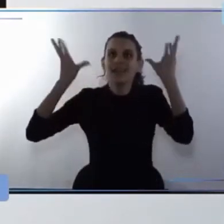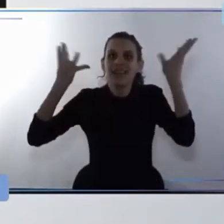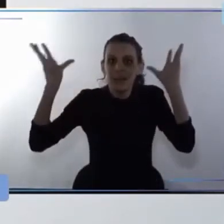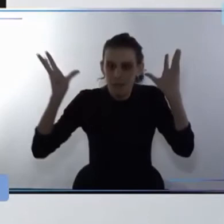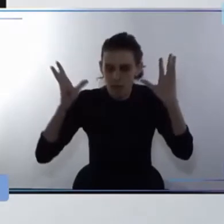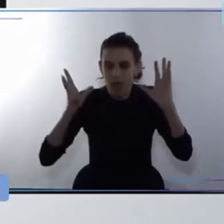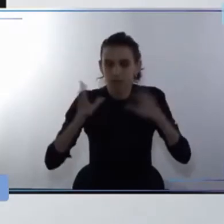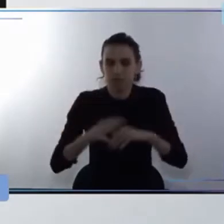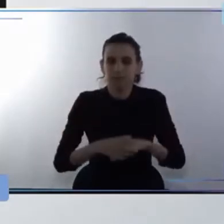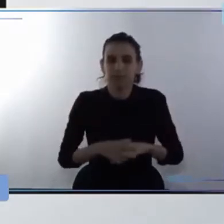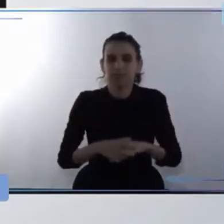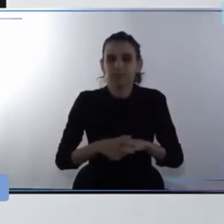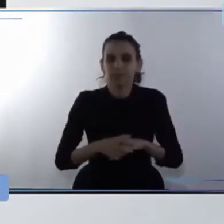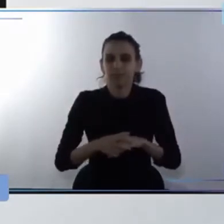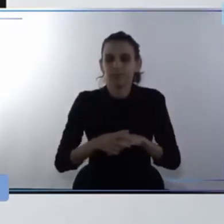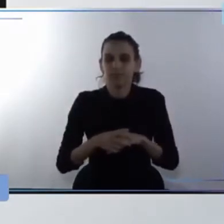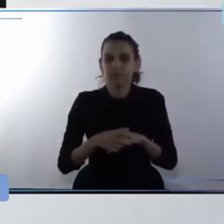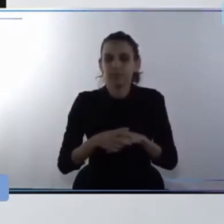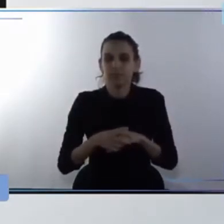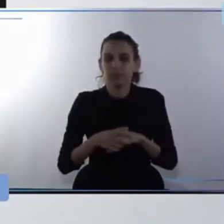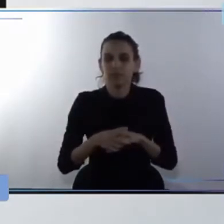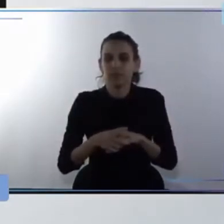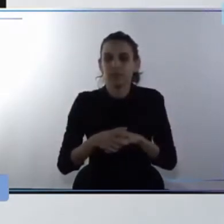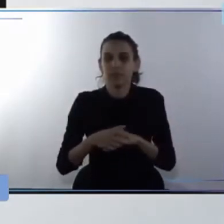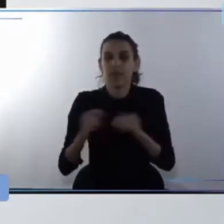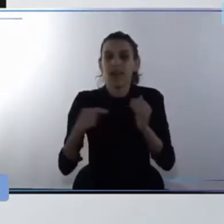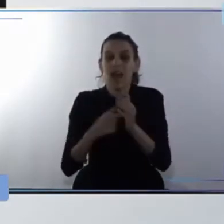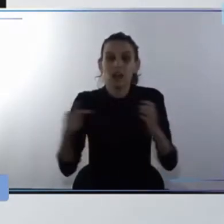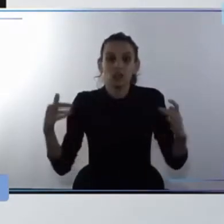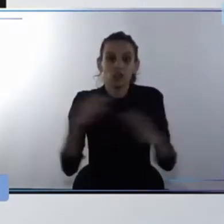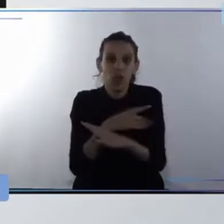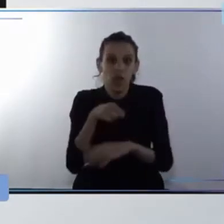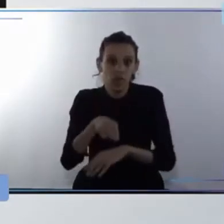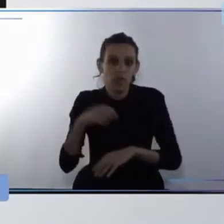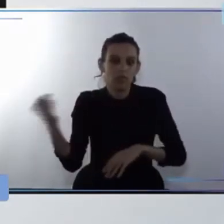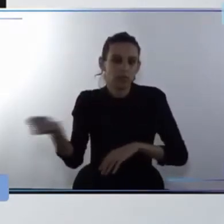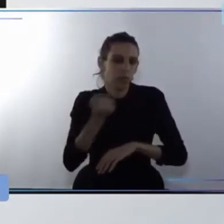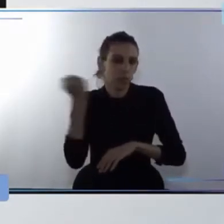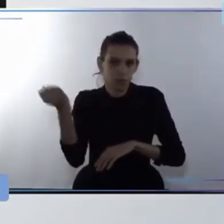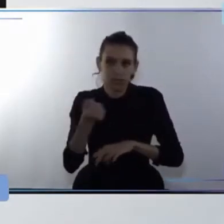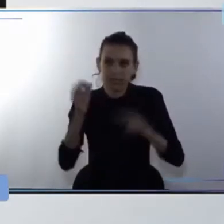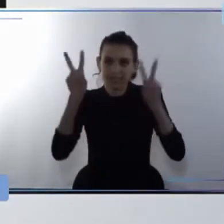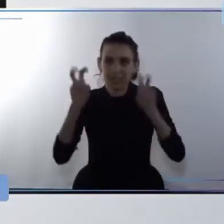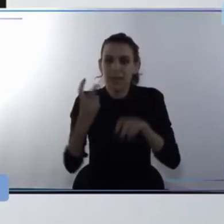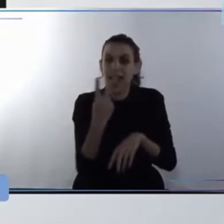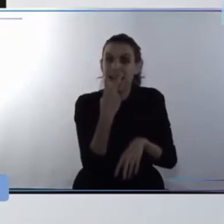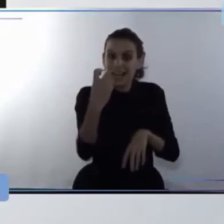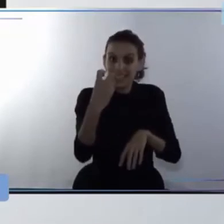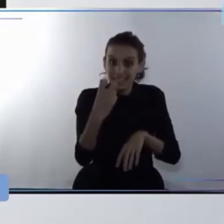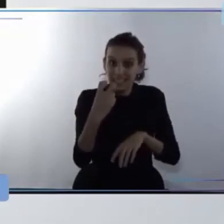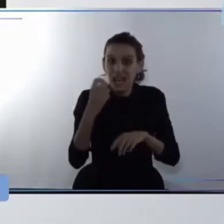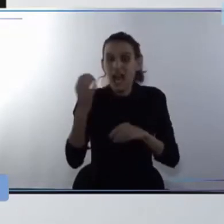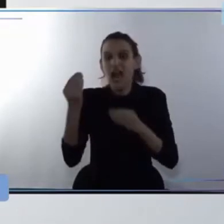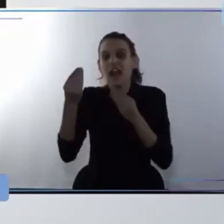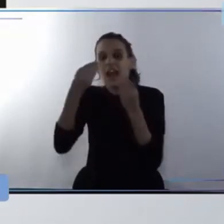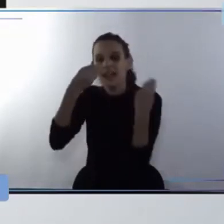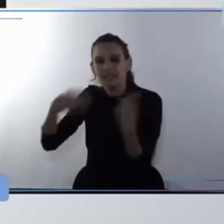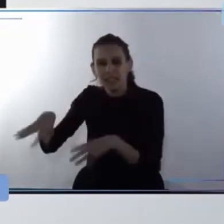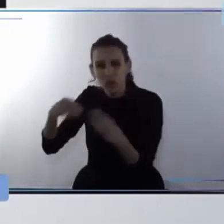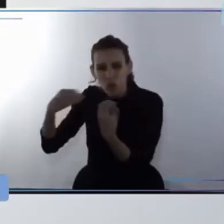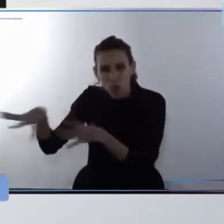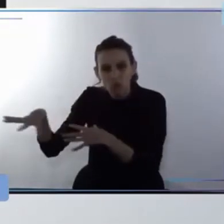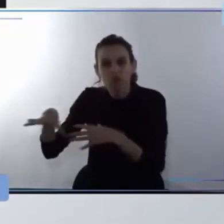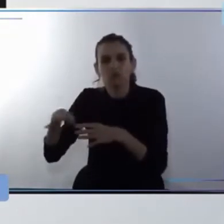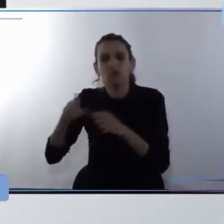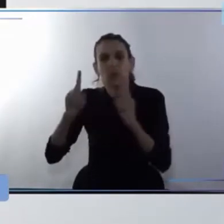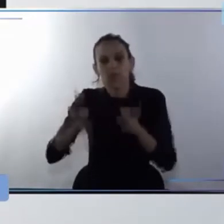mitigación y adaptación donde en las ciudades es muy importante actuar el tema energía residuos y movilidad